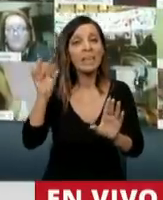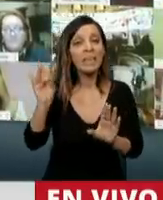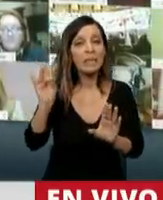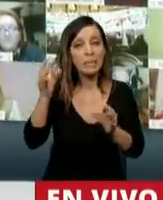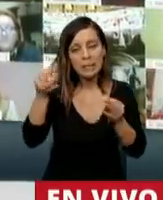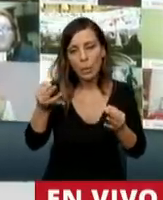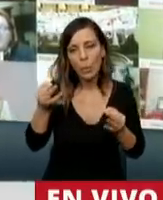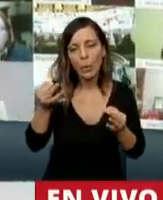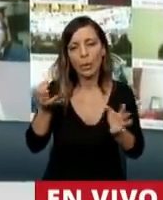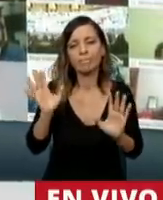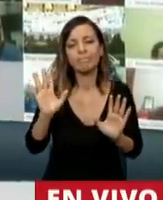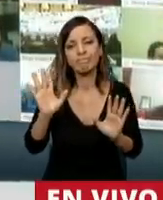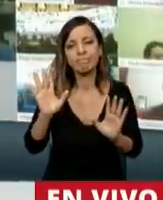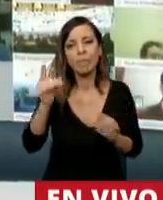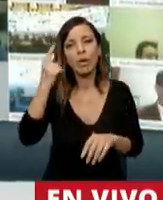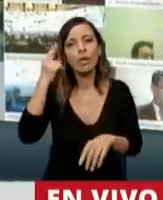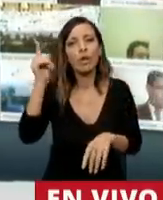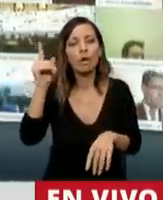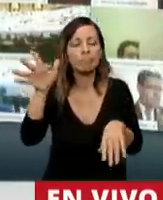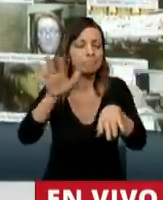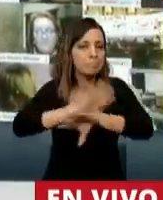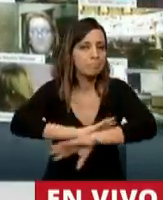que se podía avecinar